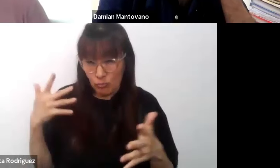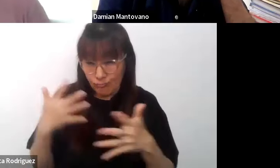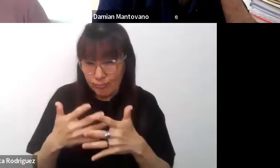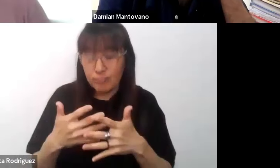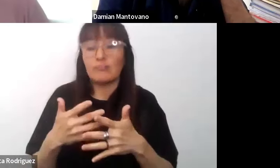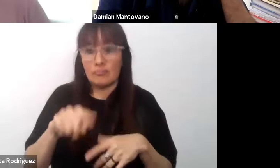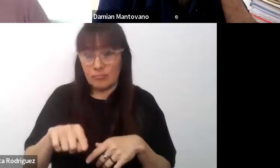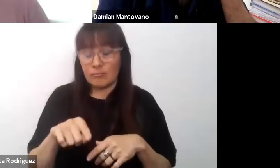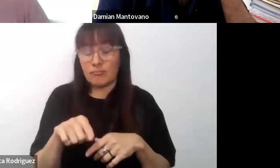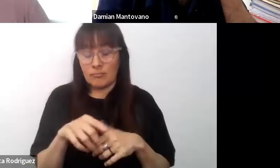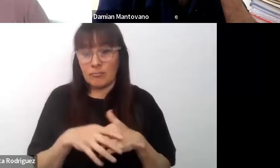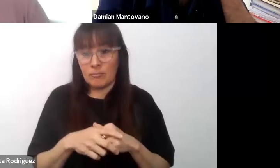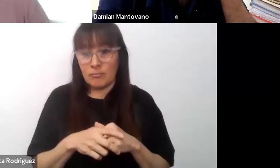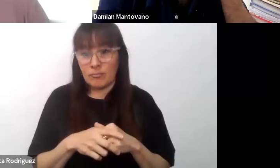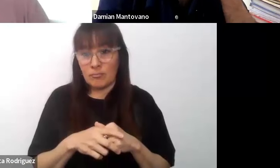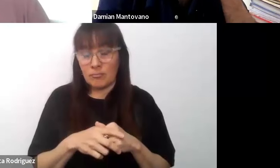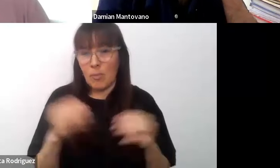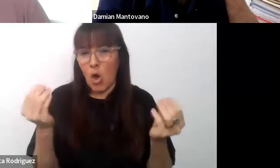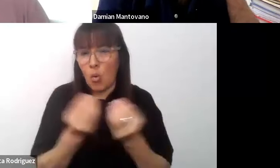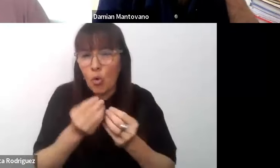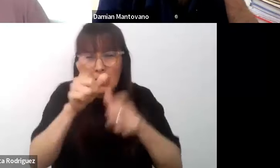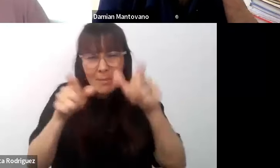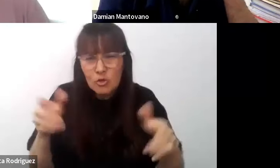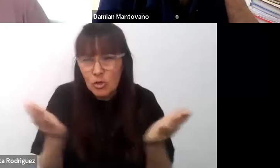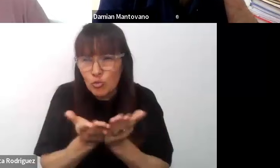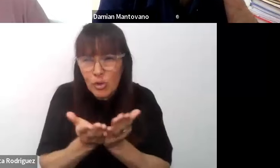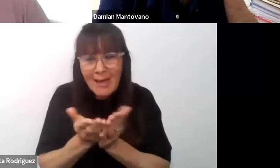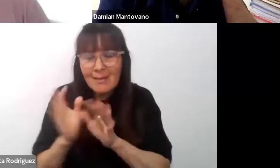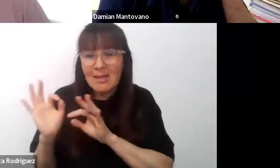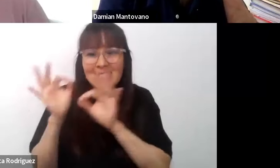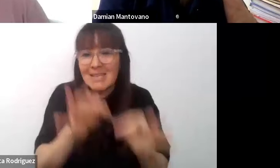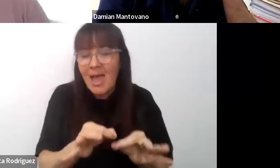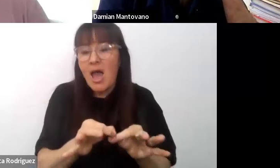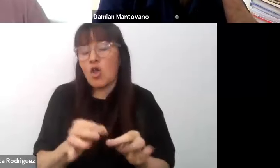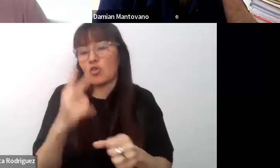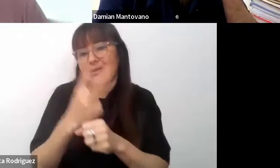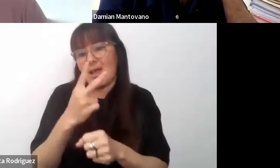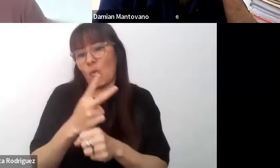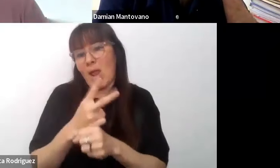cuantitativamente muchos más estudiantes que llegaron al segundo ciclo